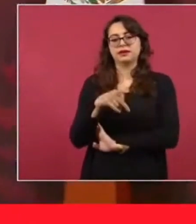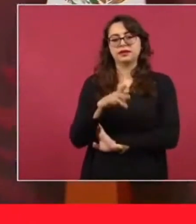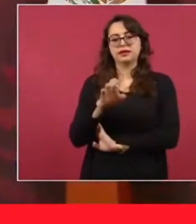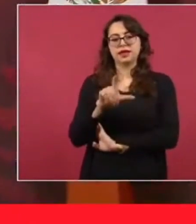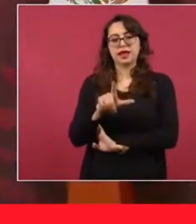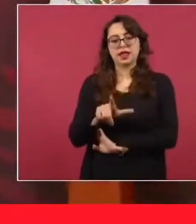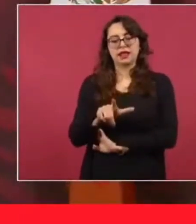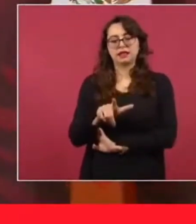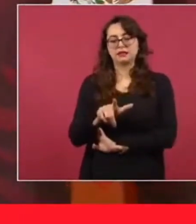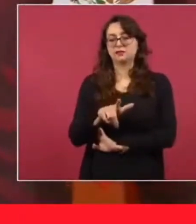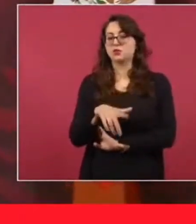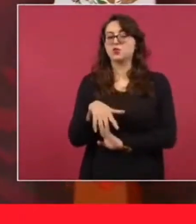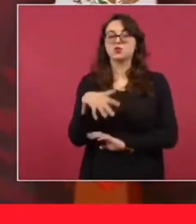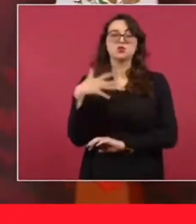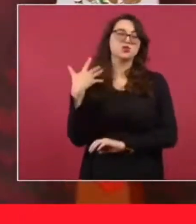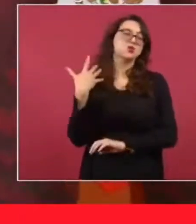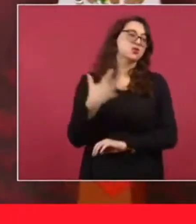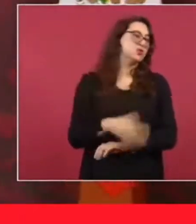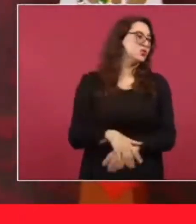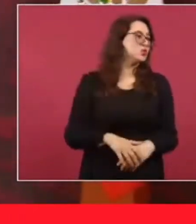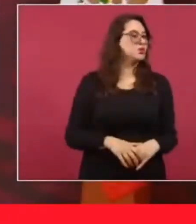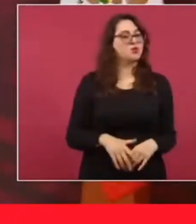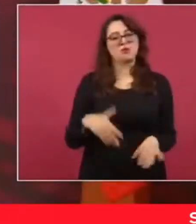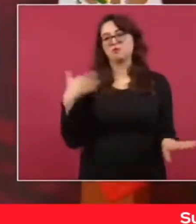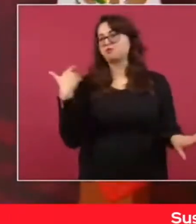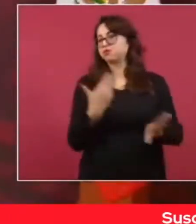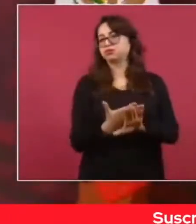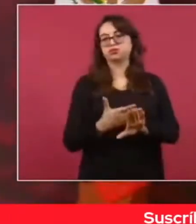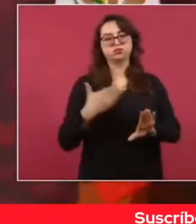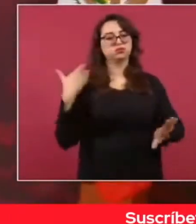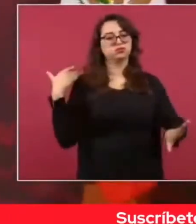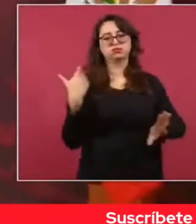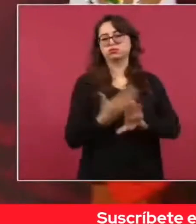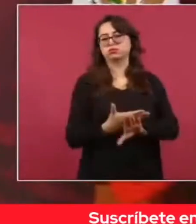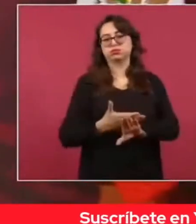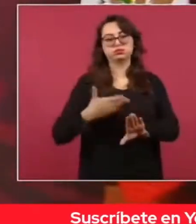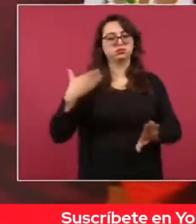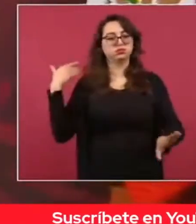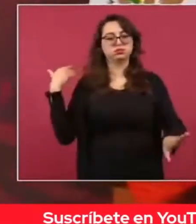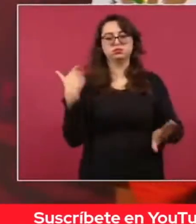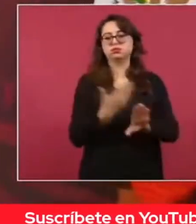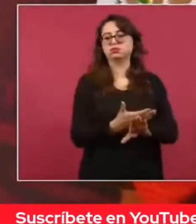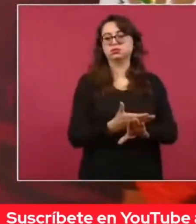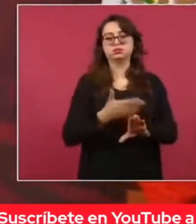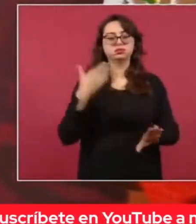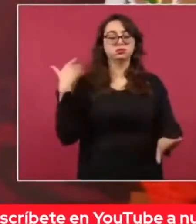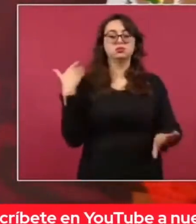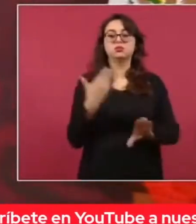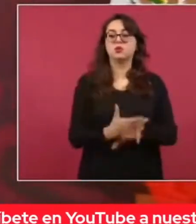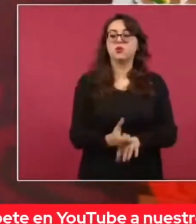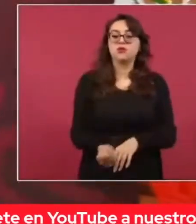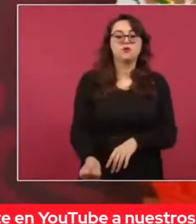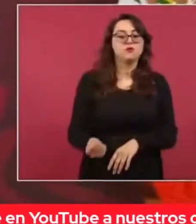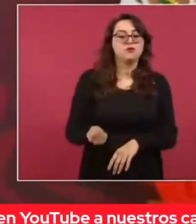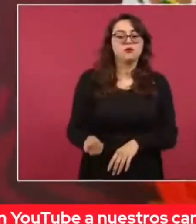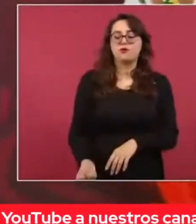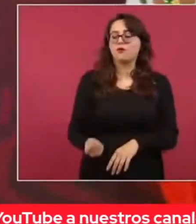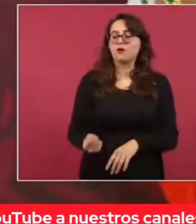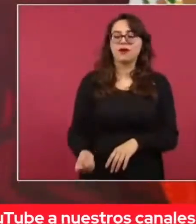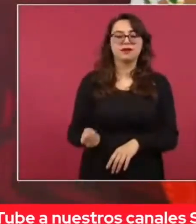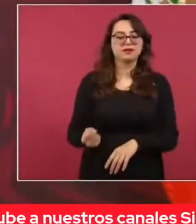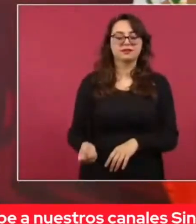Y movimiento, y movimiento, y movimiento. Todos atizados